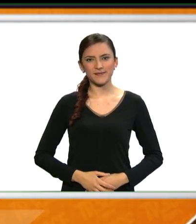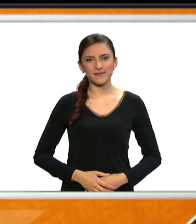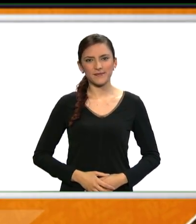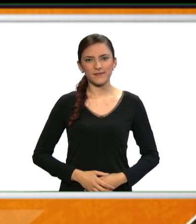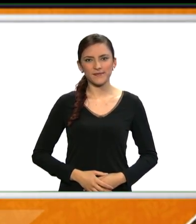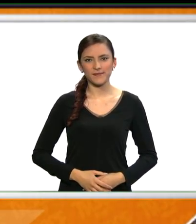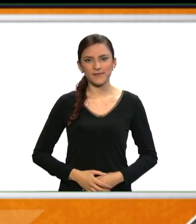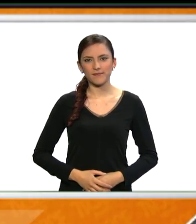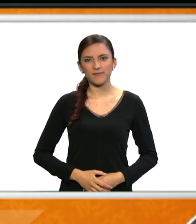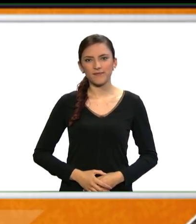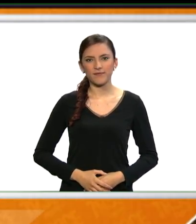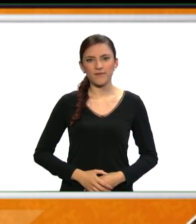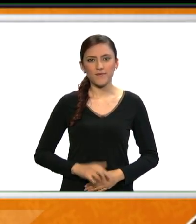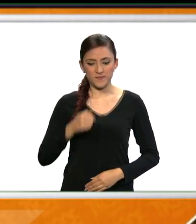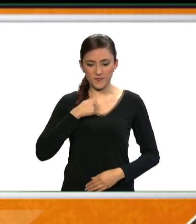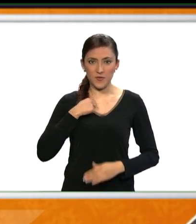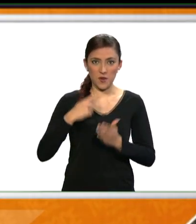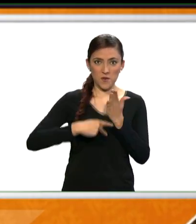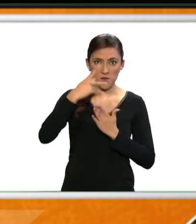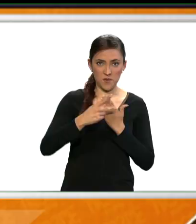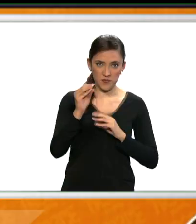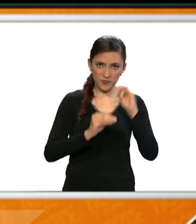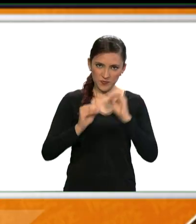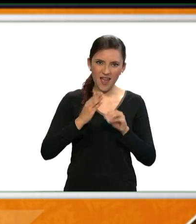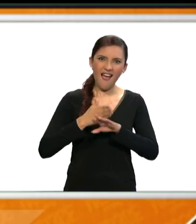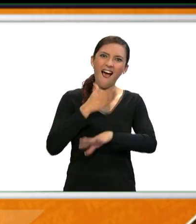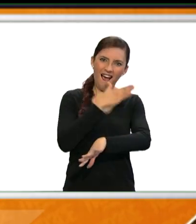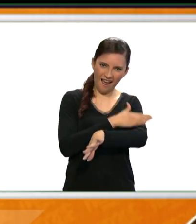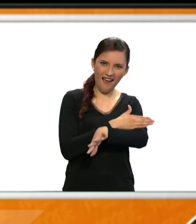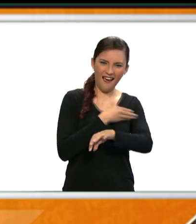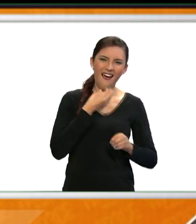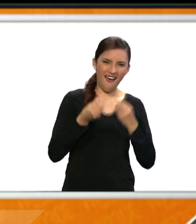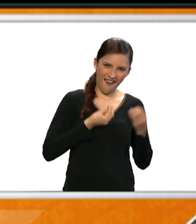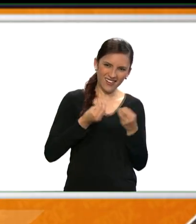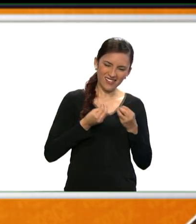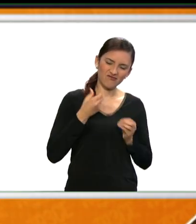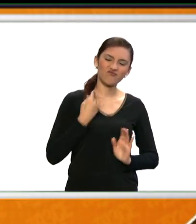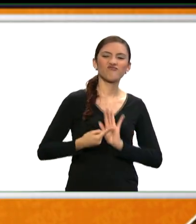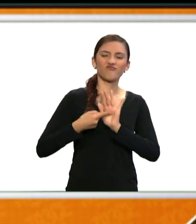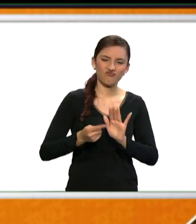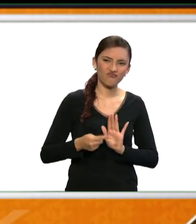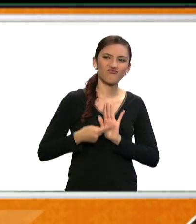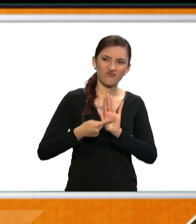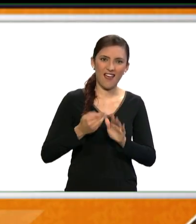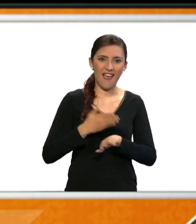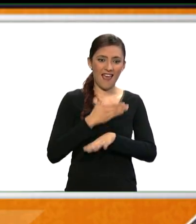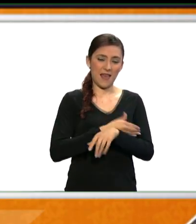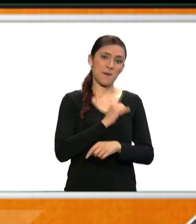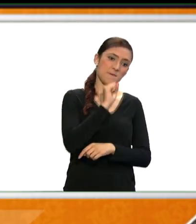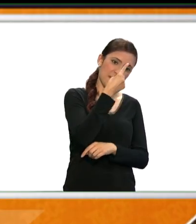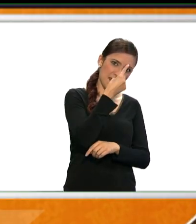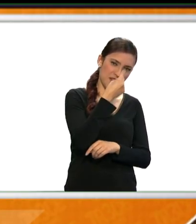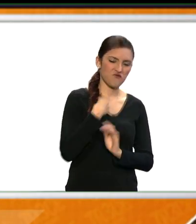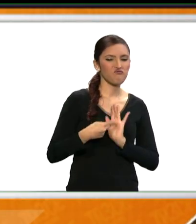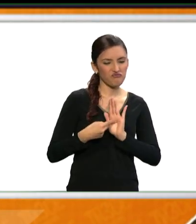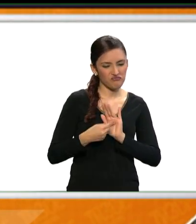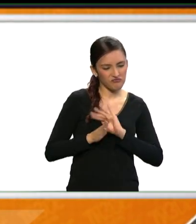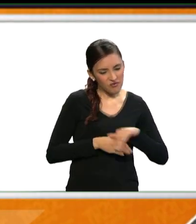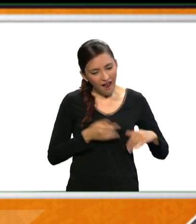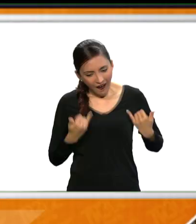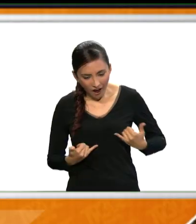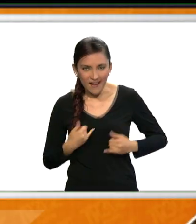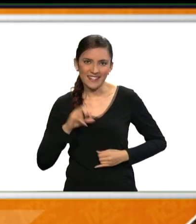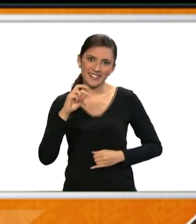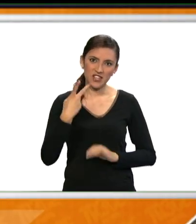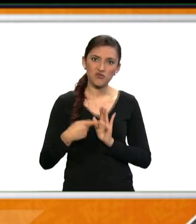Bueno, mi proyecto había estado un par de veces participando ya, digamos esta sería la segunda vez que estaría en esta instancia, entonces la verdad